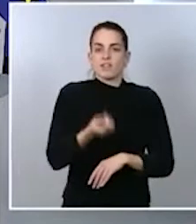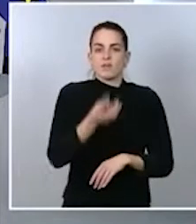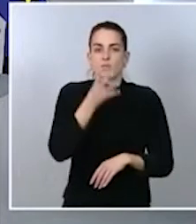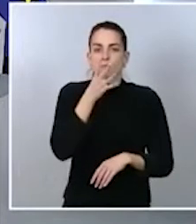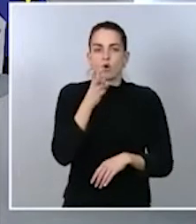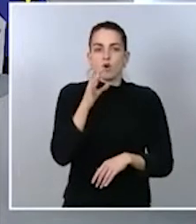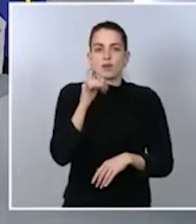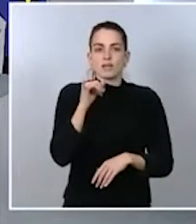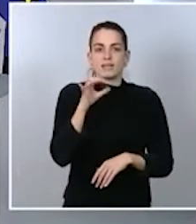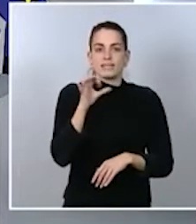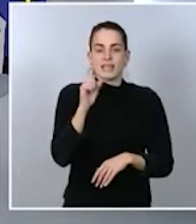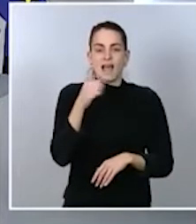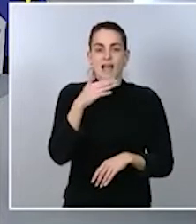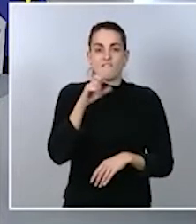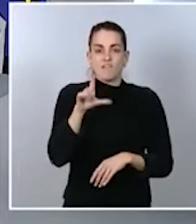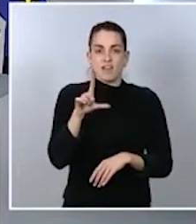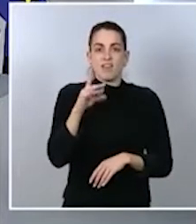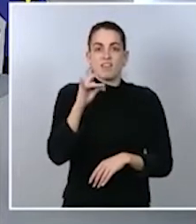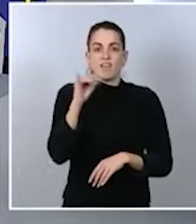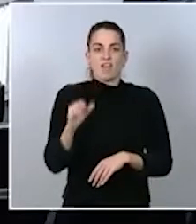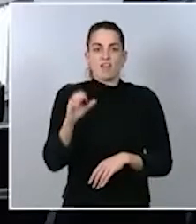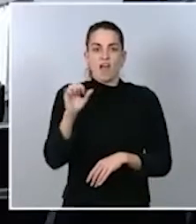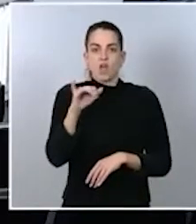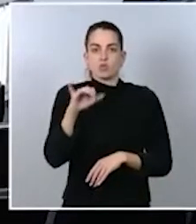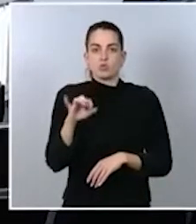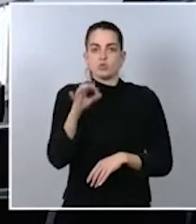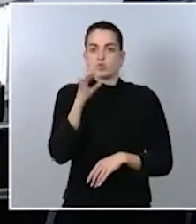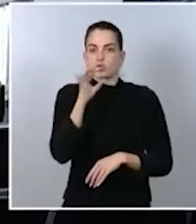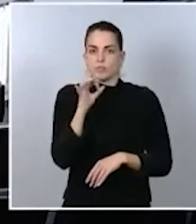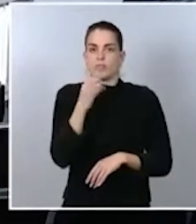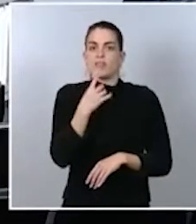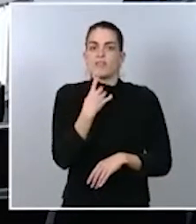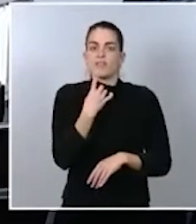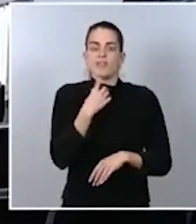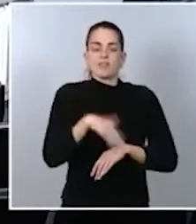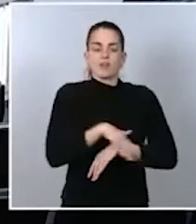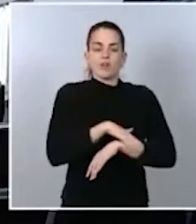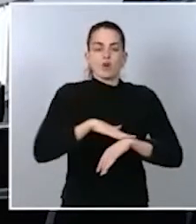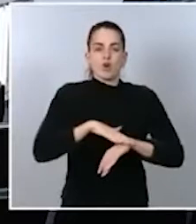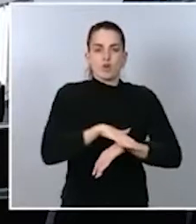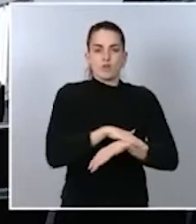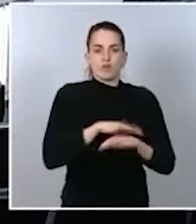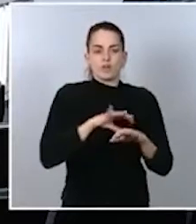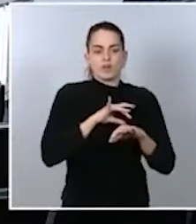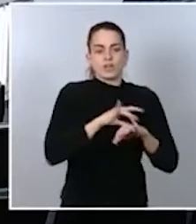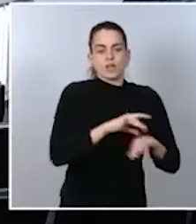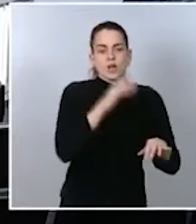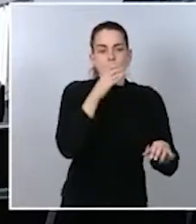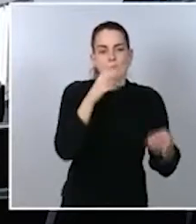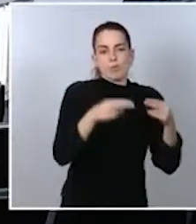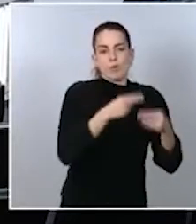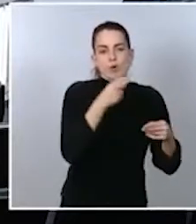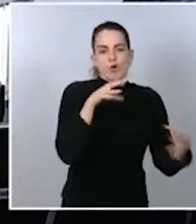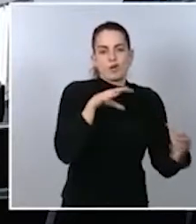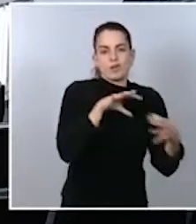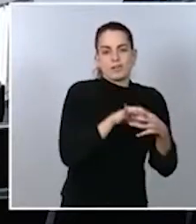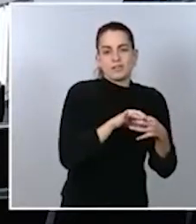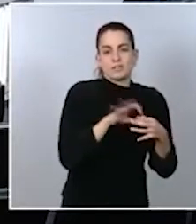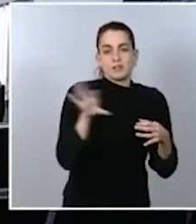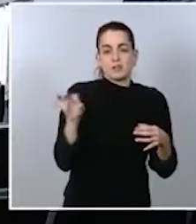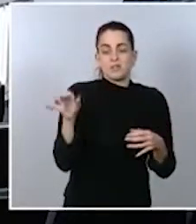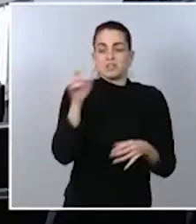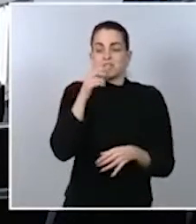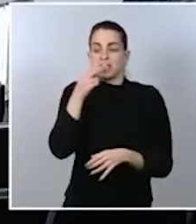sentido de que el gobierno se guiará por criterios políticos y no técnicos a la hora de declarar o no Madrid zona catastrófica.